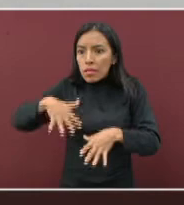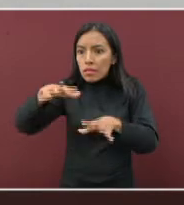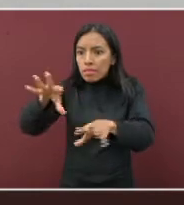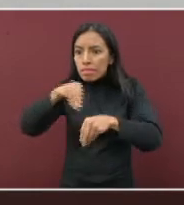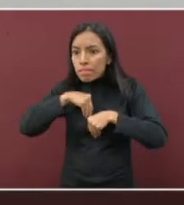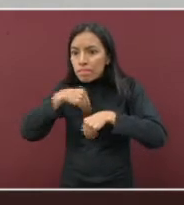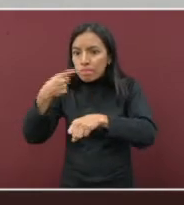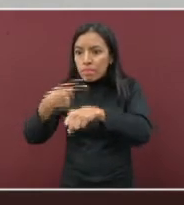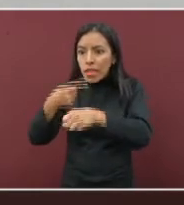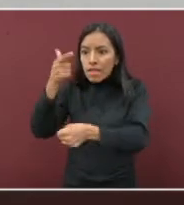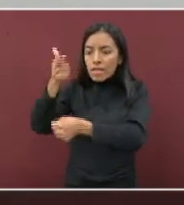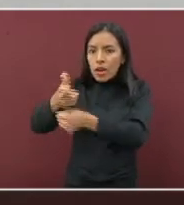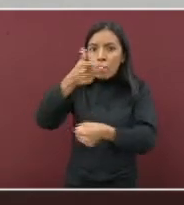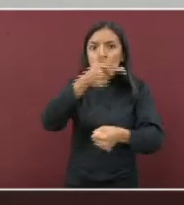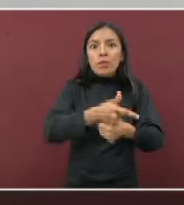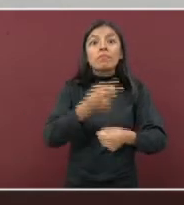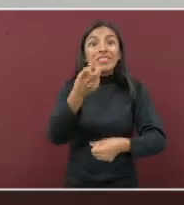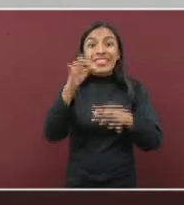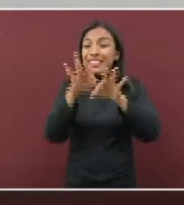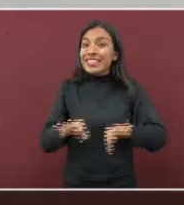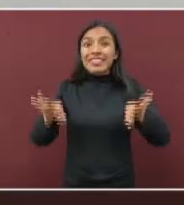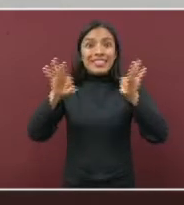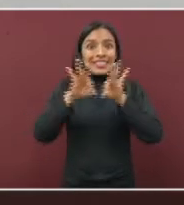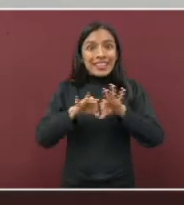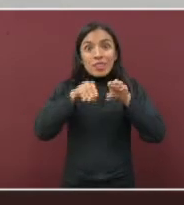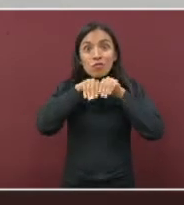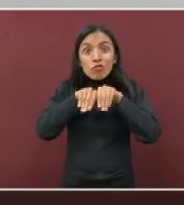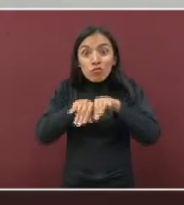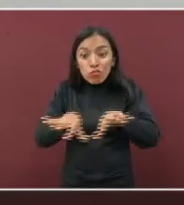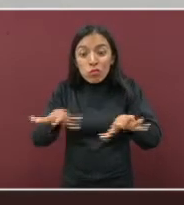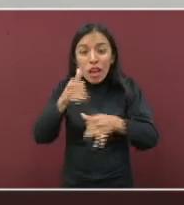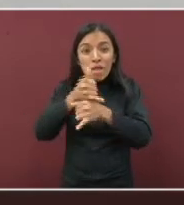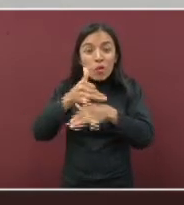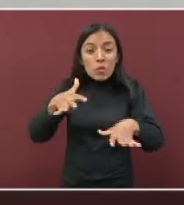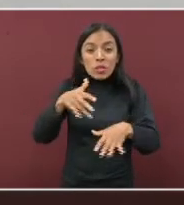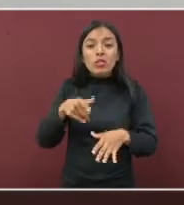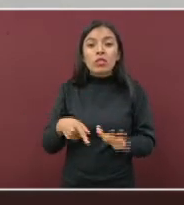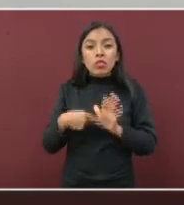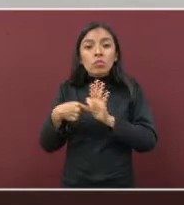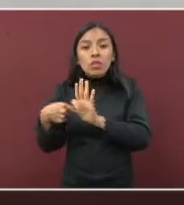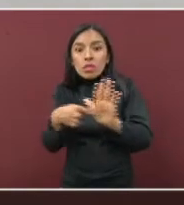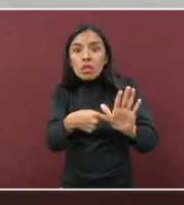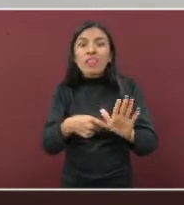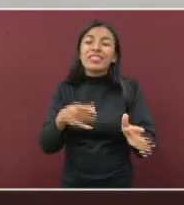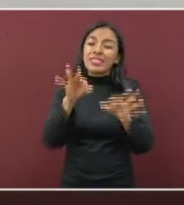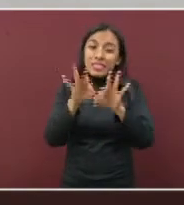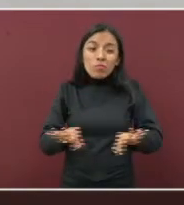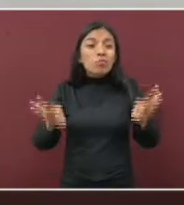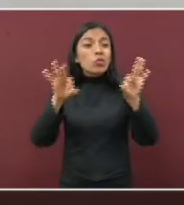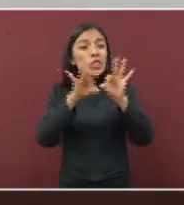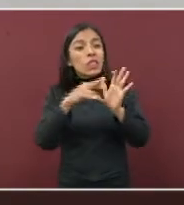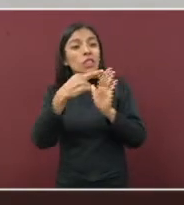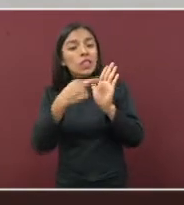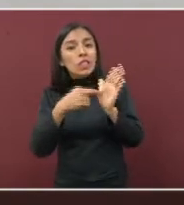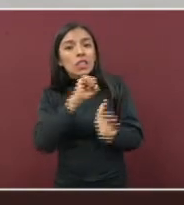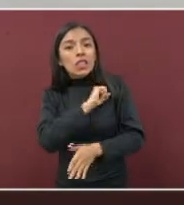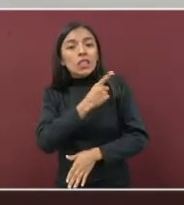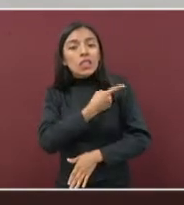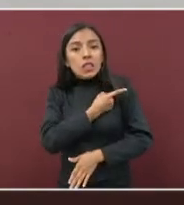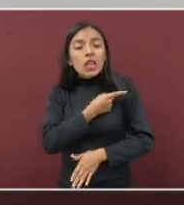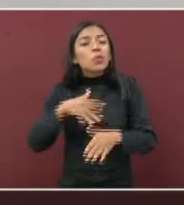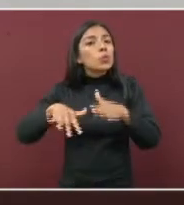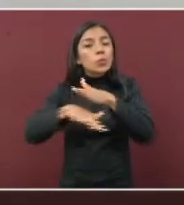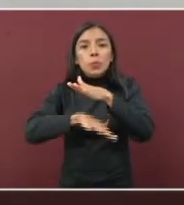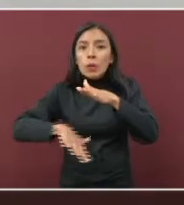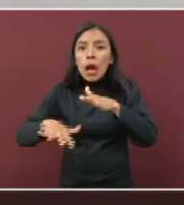es importante que difundan esta información y promuevan la importancia de continuar con las medidas de protección